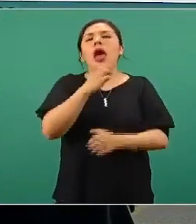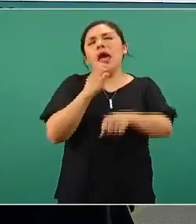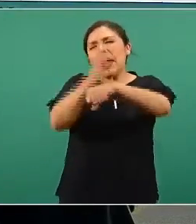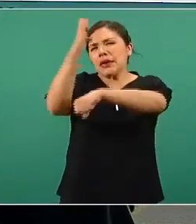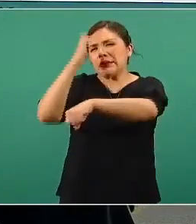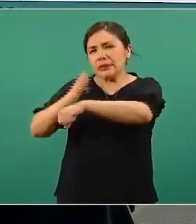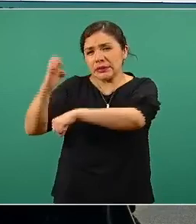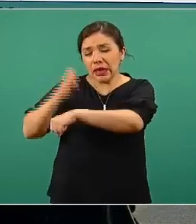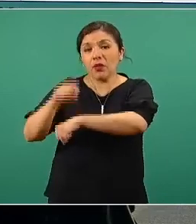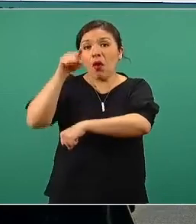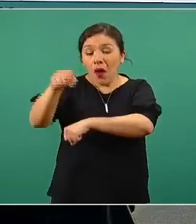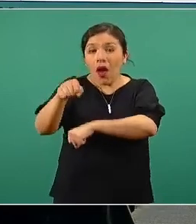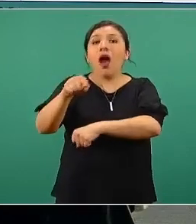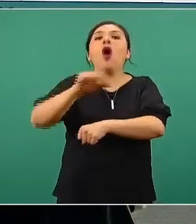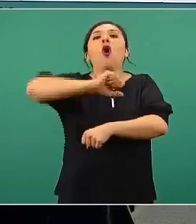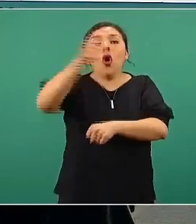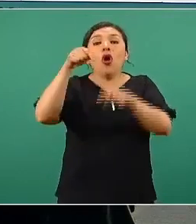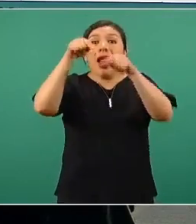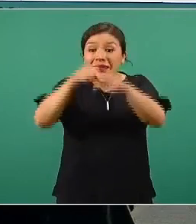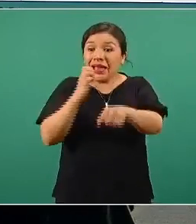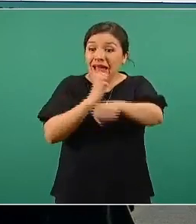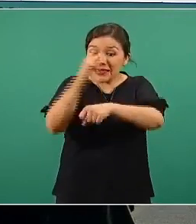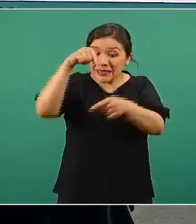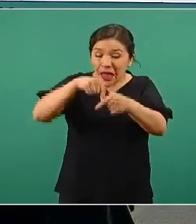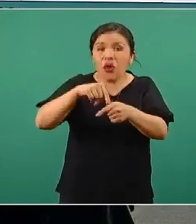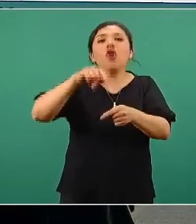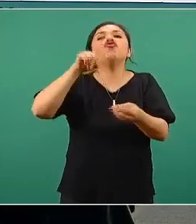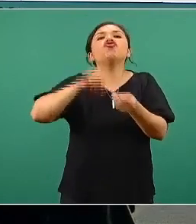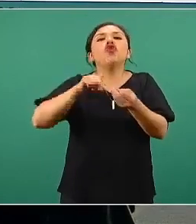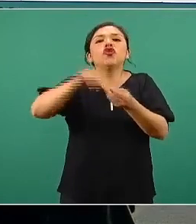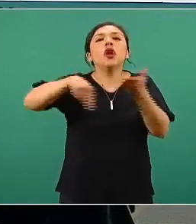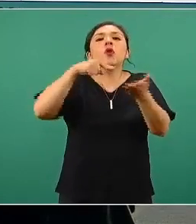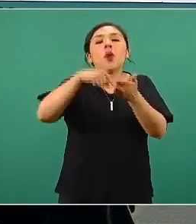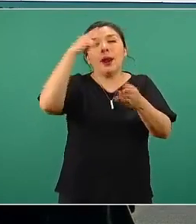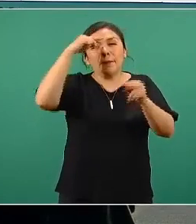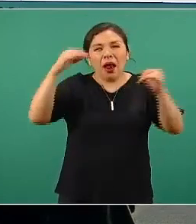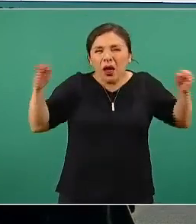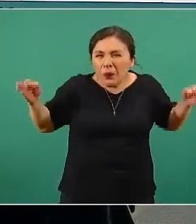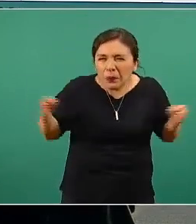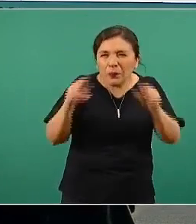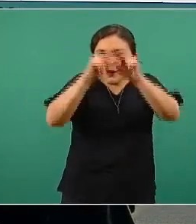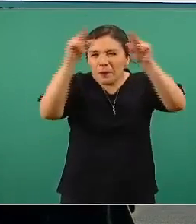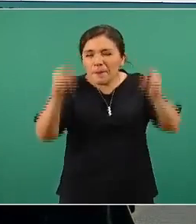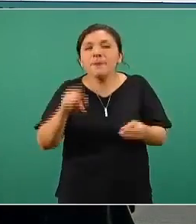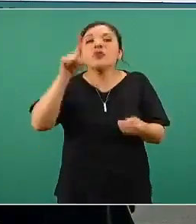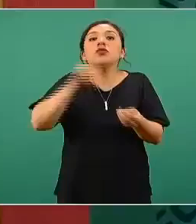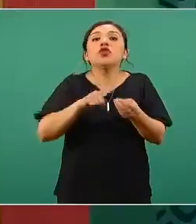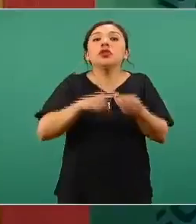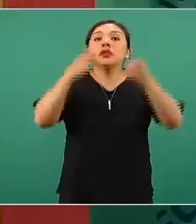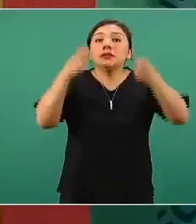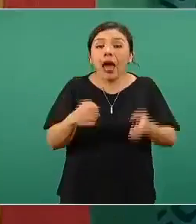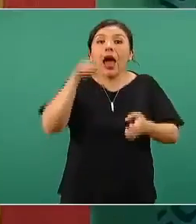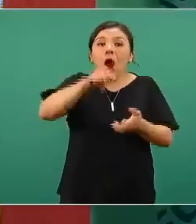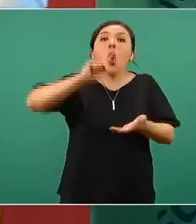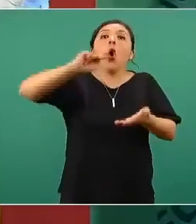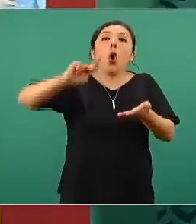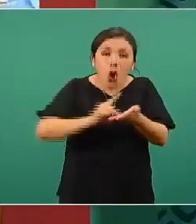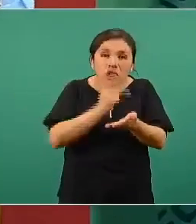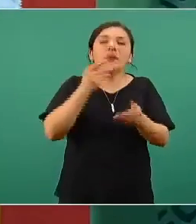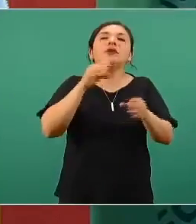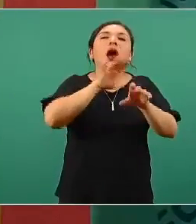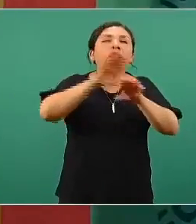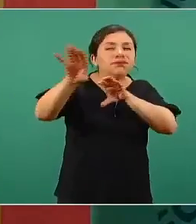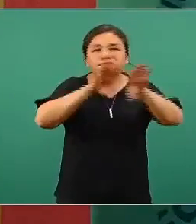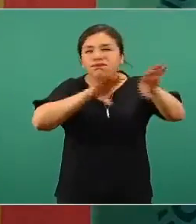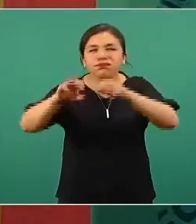ir a los nodos secundarios, los puntos de refrigeración, los puntos de ultracongelación, donde se vuelve a reclasificar